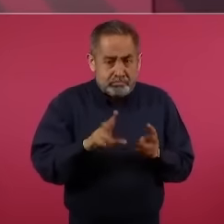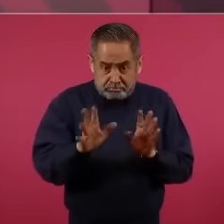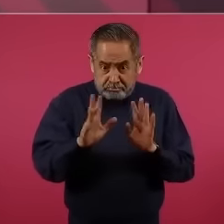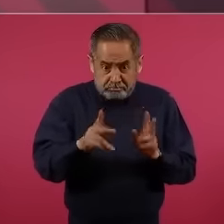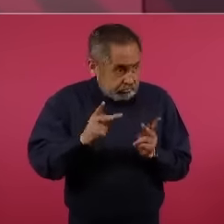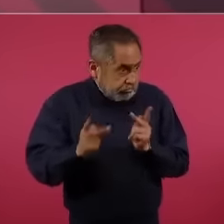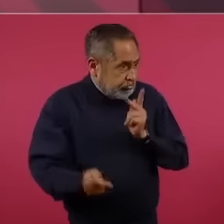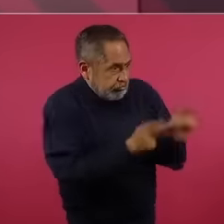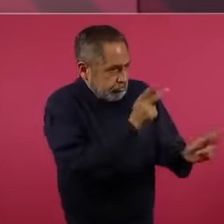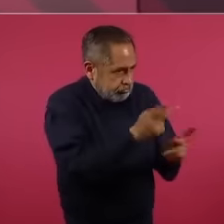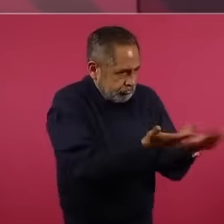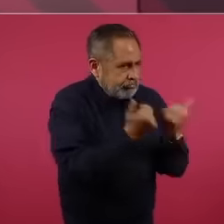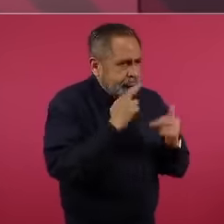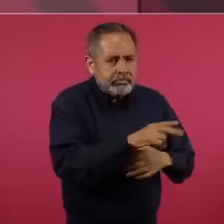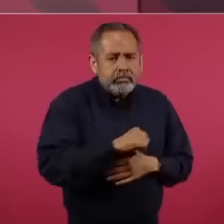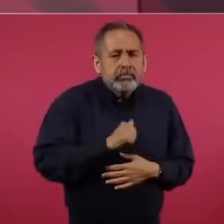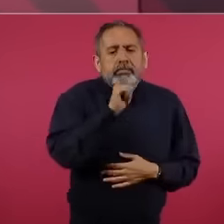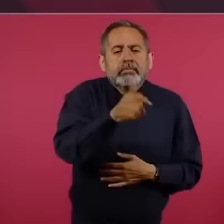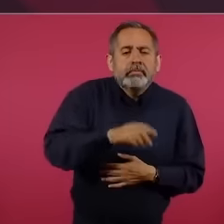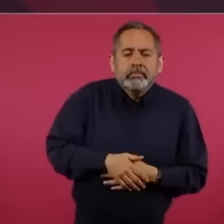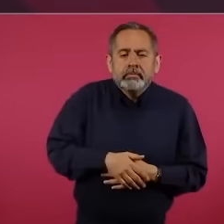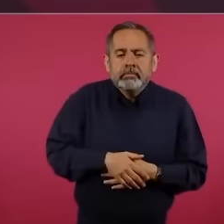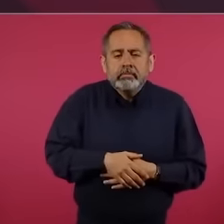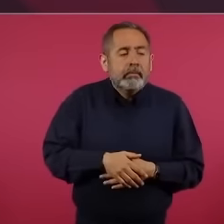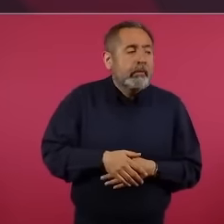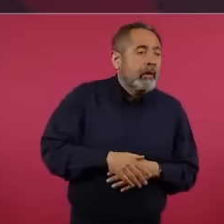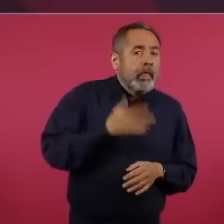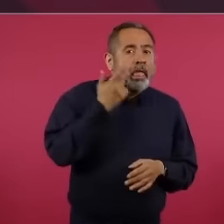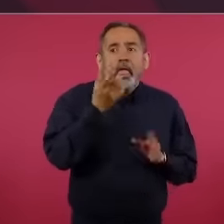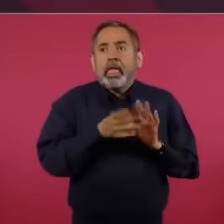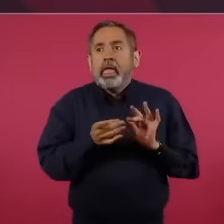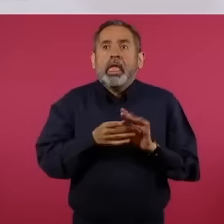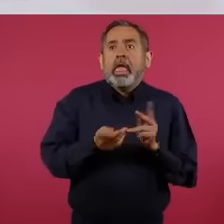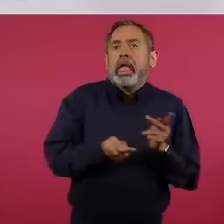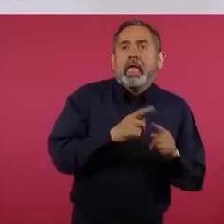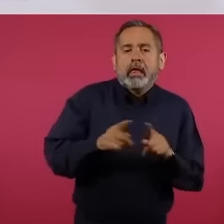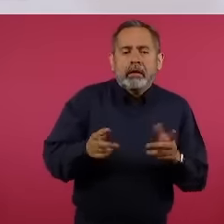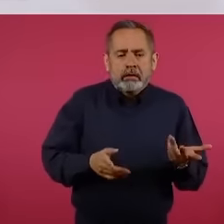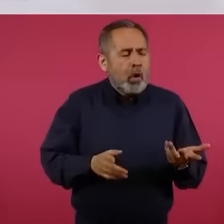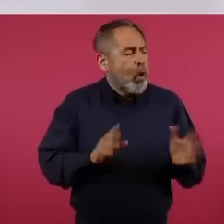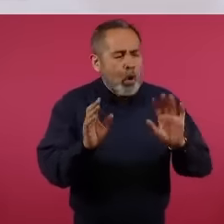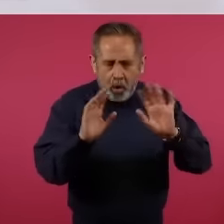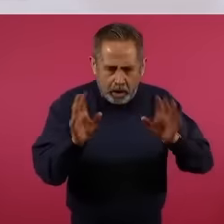les preguntan eso? ¿O que expliquen